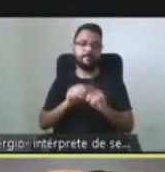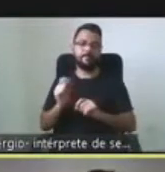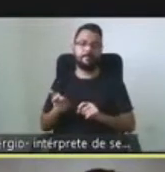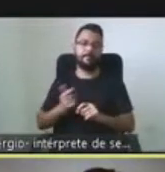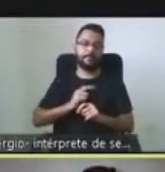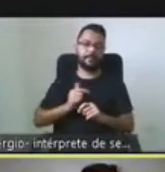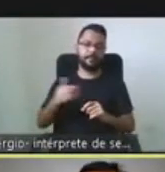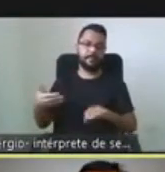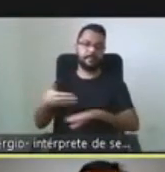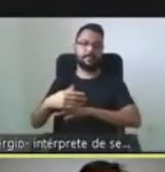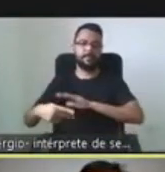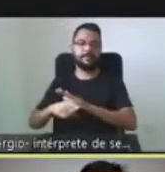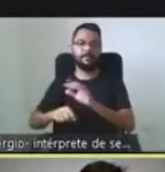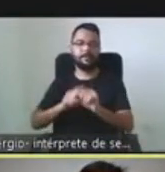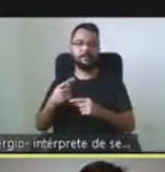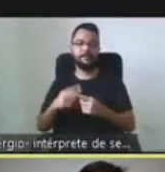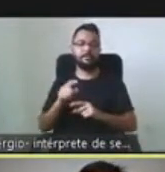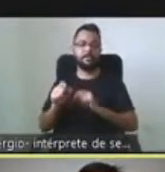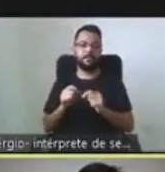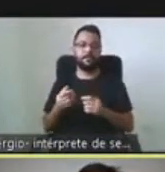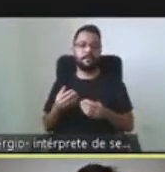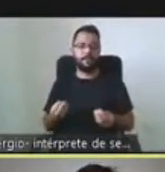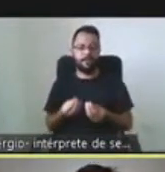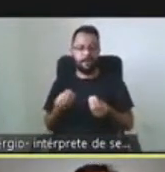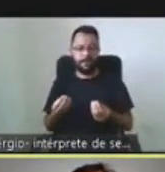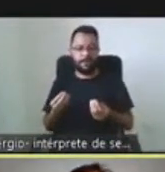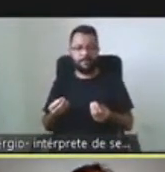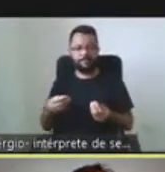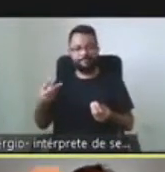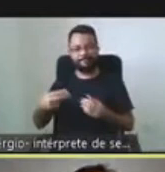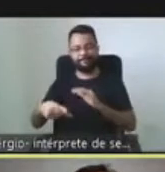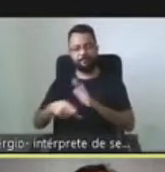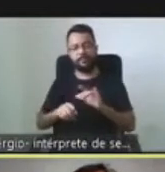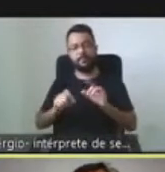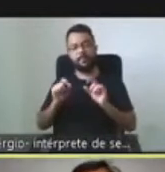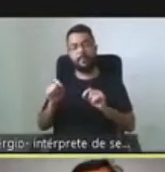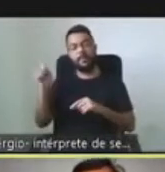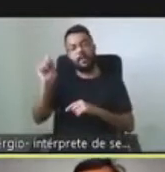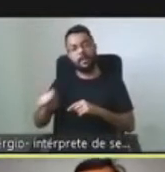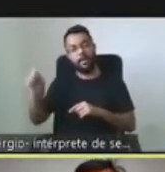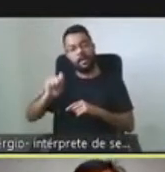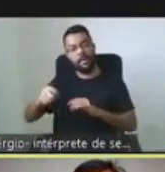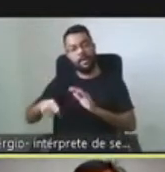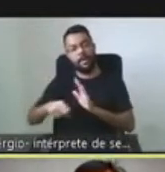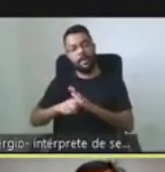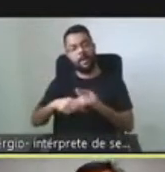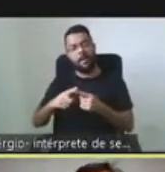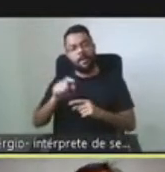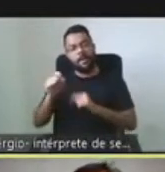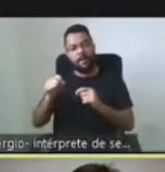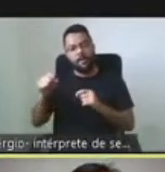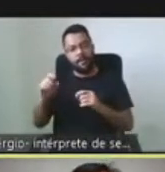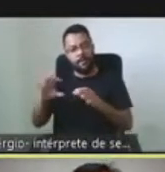a organizaciones de segundo grado, es decir, a federaciones o incluso a federaciones internacionales.